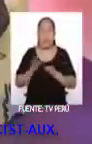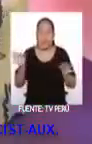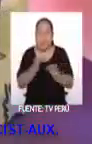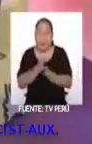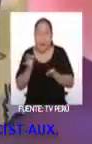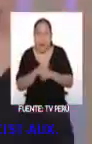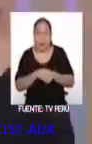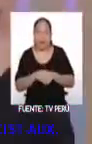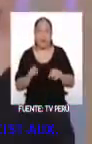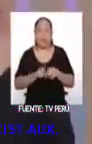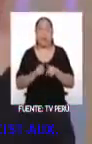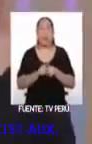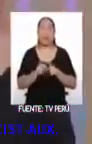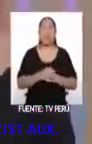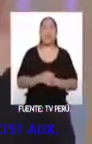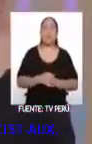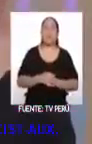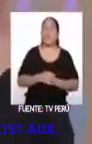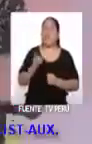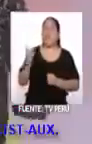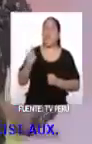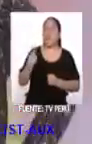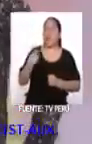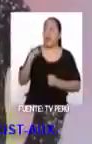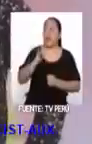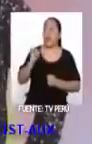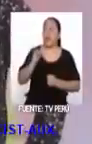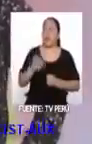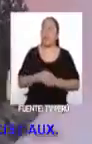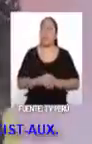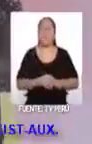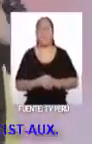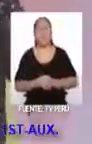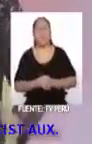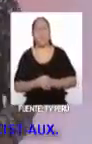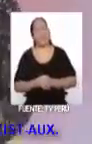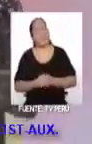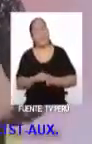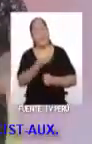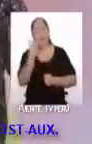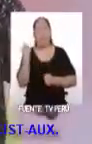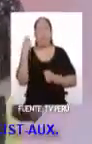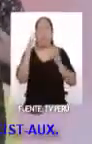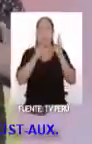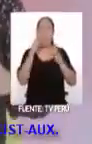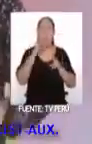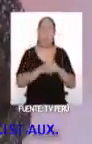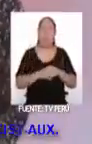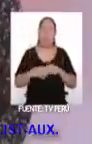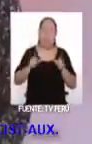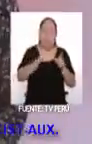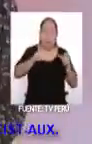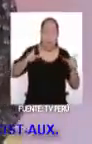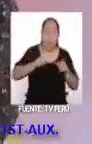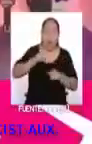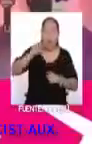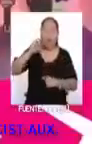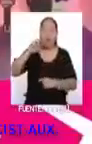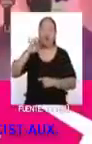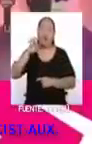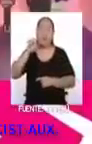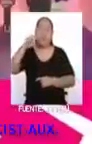También, también un poquito, un poquito, un poquito. Espera, ahora un programa. Chicos, un videojito. Vamos a ir a un market coreano juntos y hacemos un challenge.